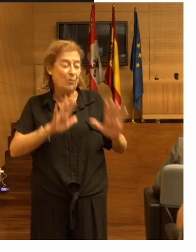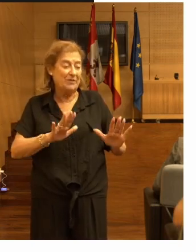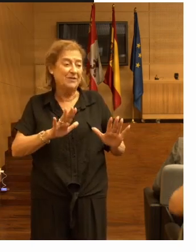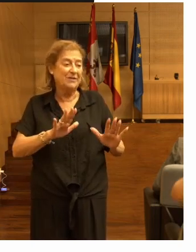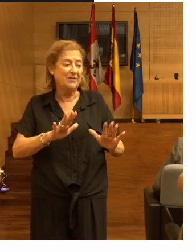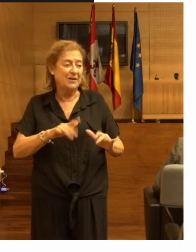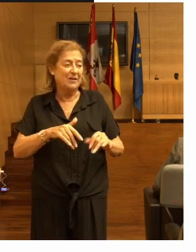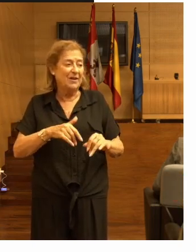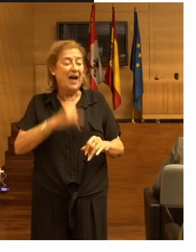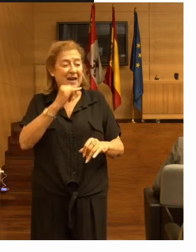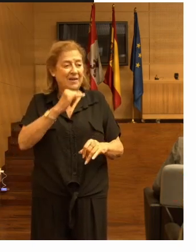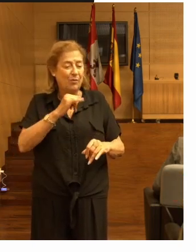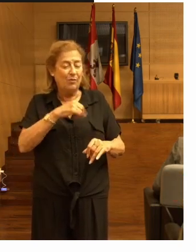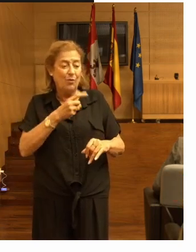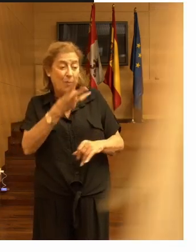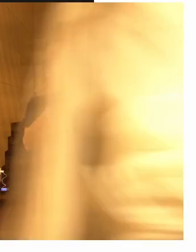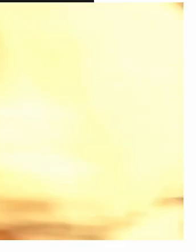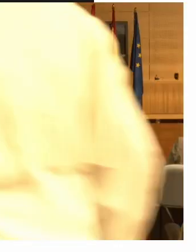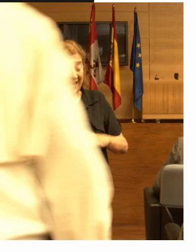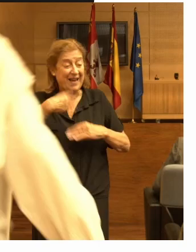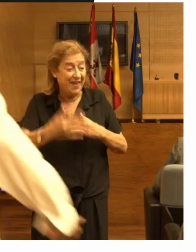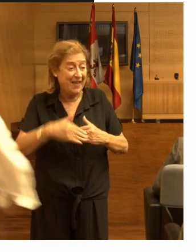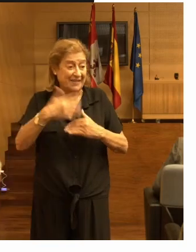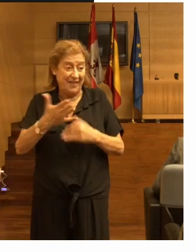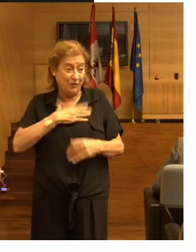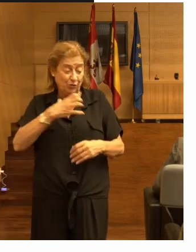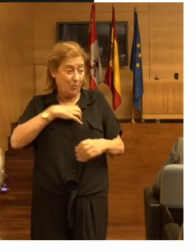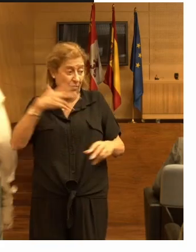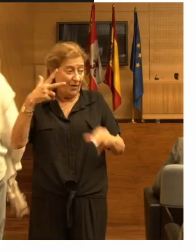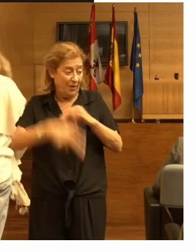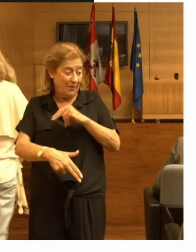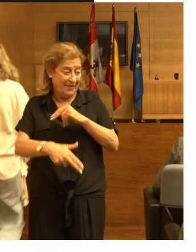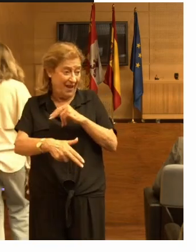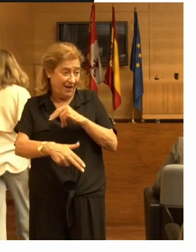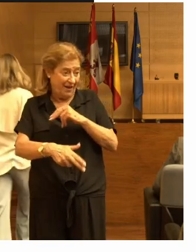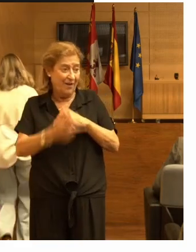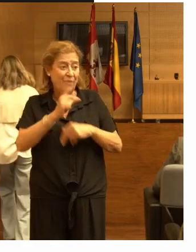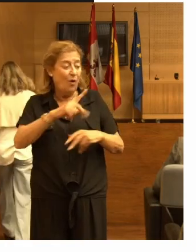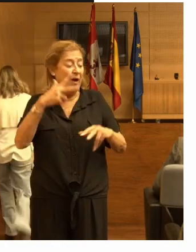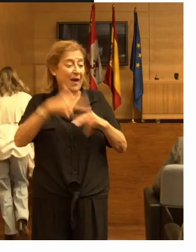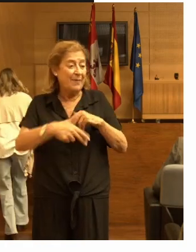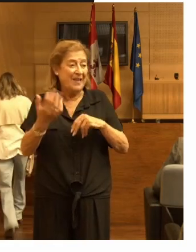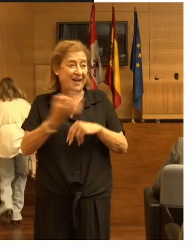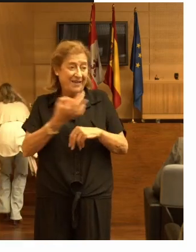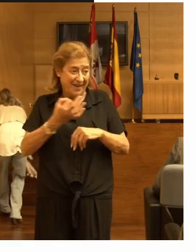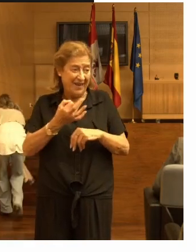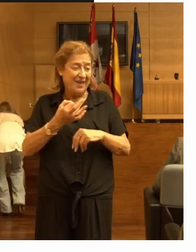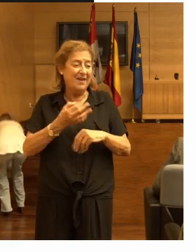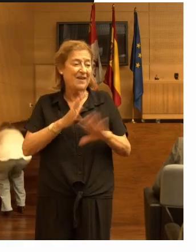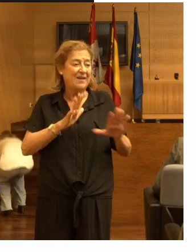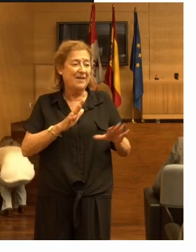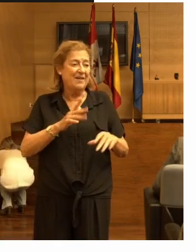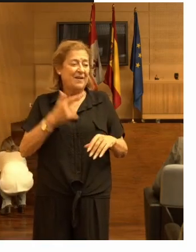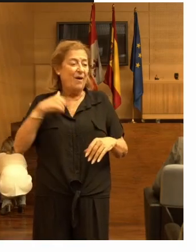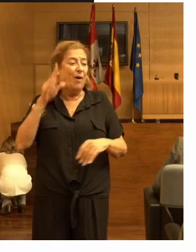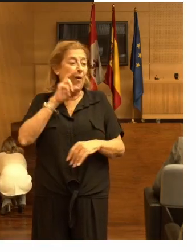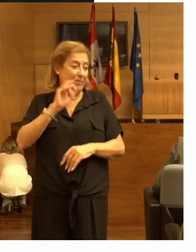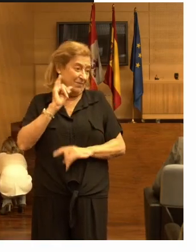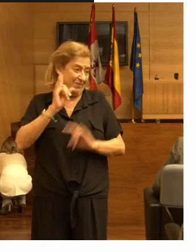hay un cierto número de caídas inevitables lo que no evita que busquemos cómo